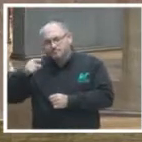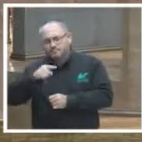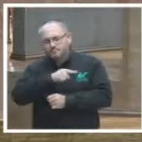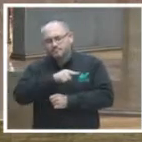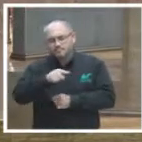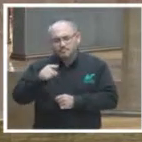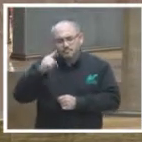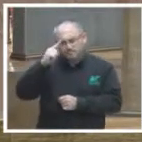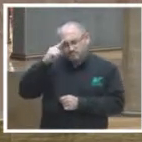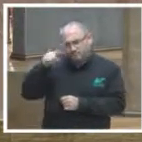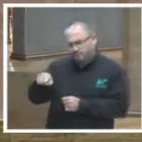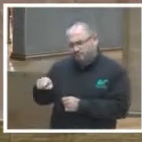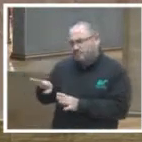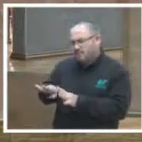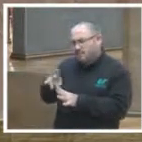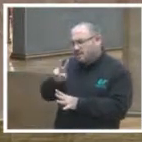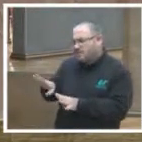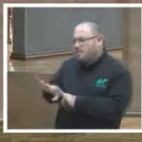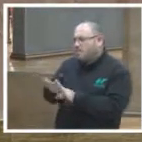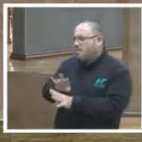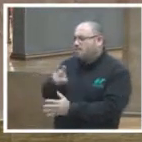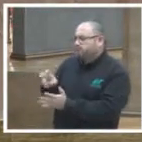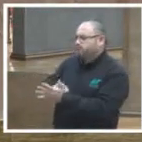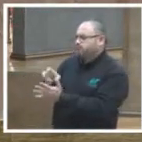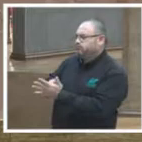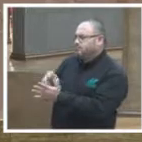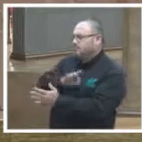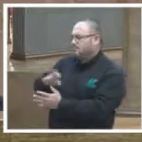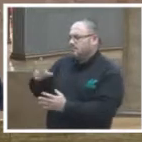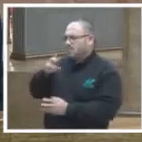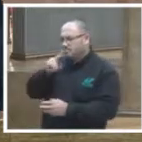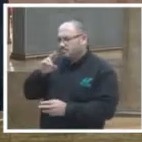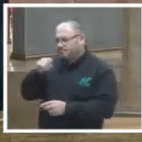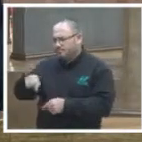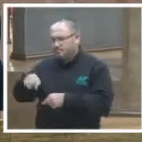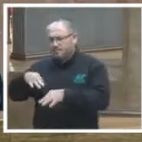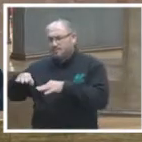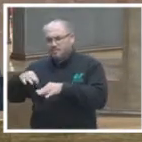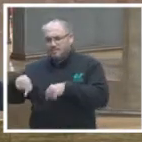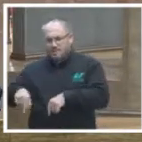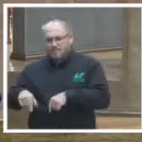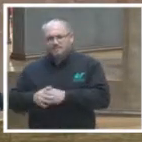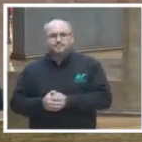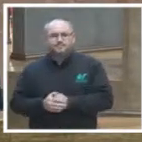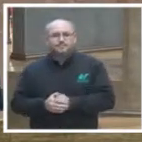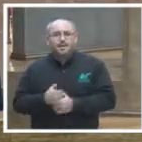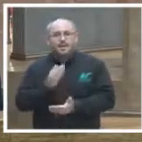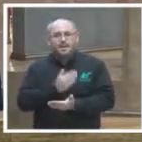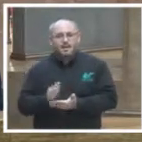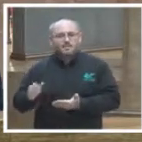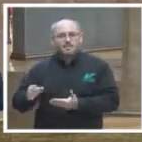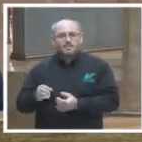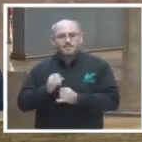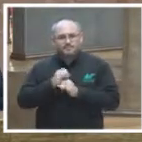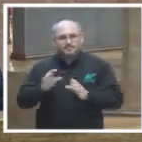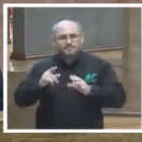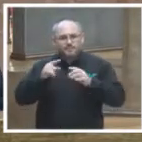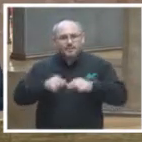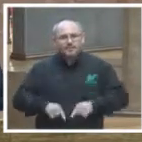consideración para mejorar en todos los aspectos la función del Tribunal Electoral además de las infografías que